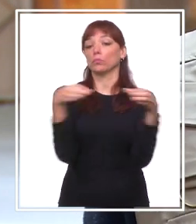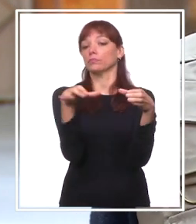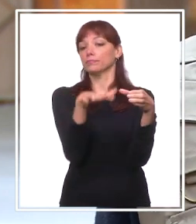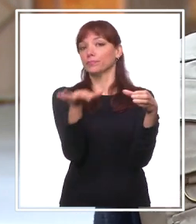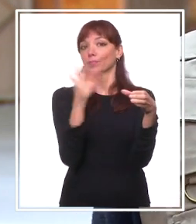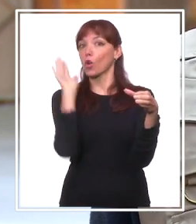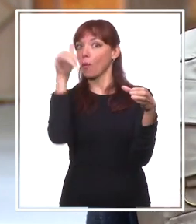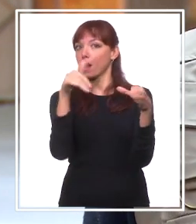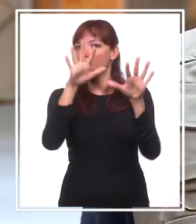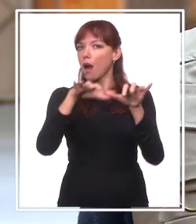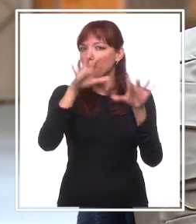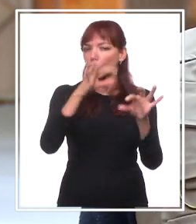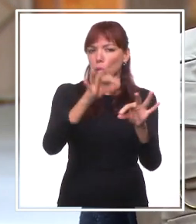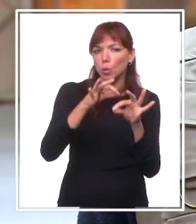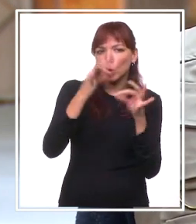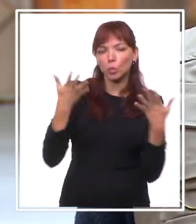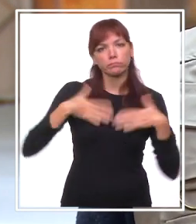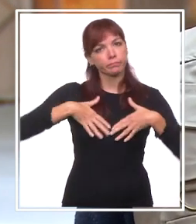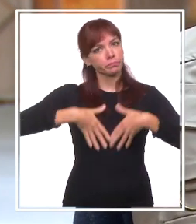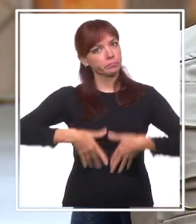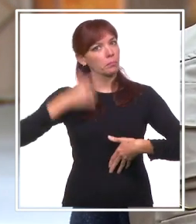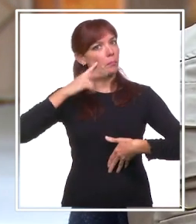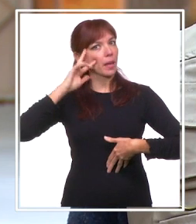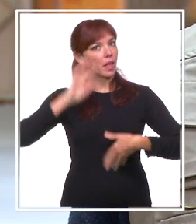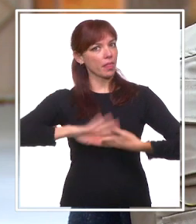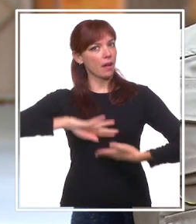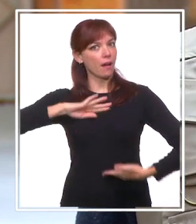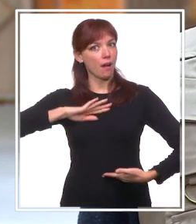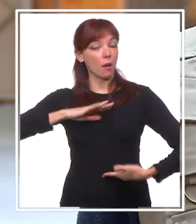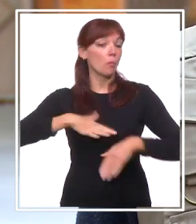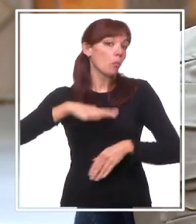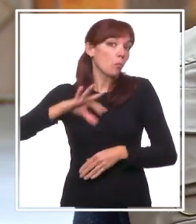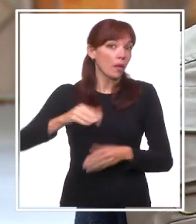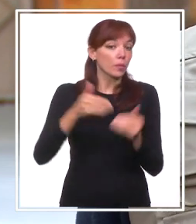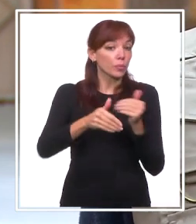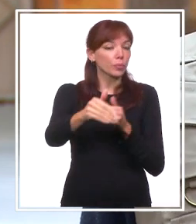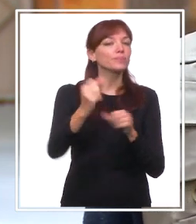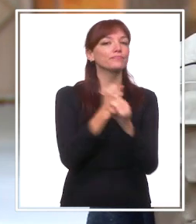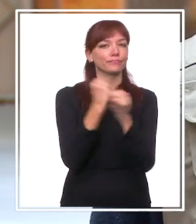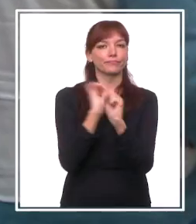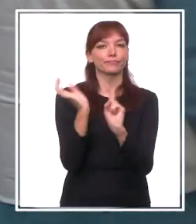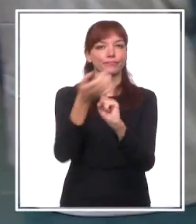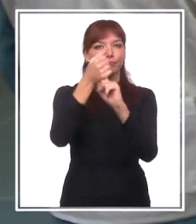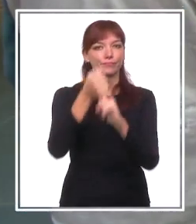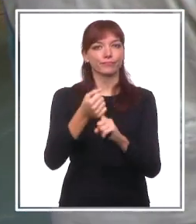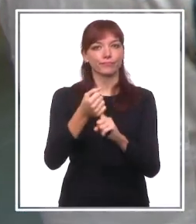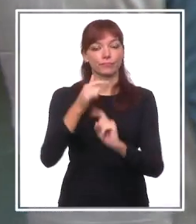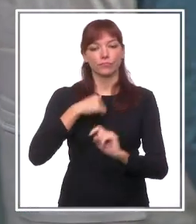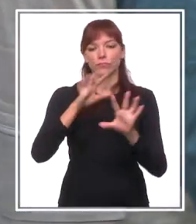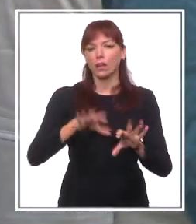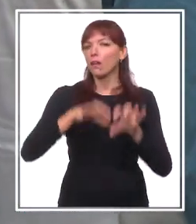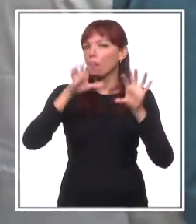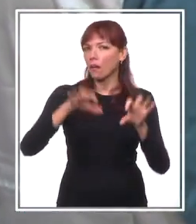coger experiencia y en un futuro pues obtener un puesto de trabajo y estoy